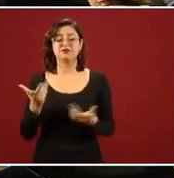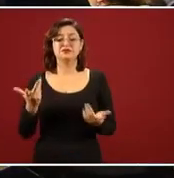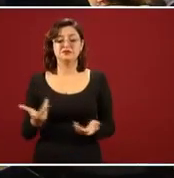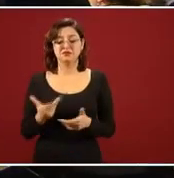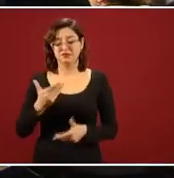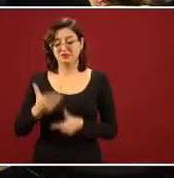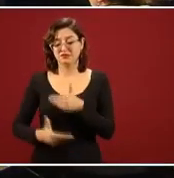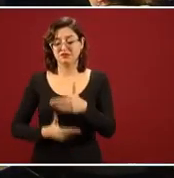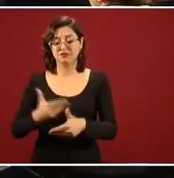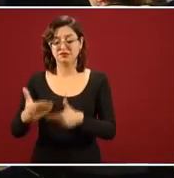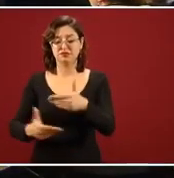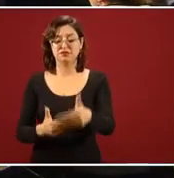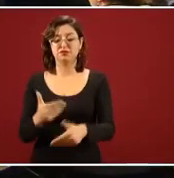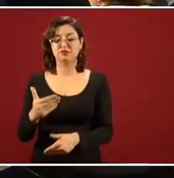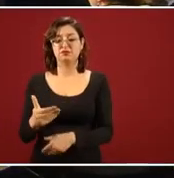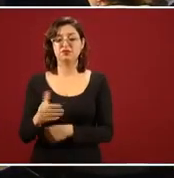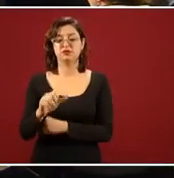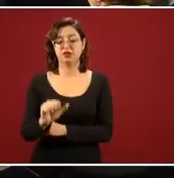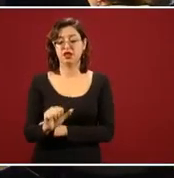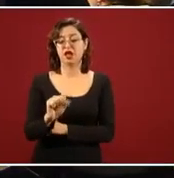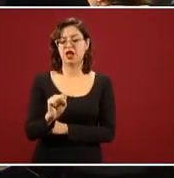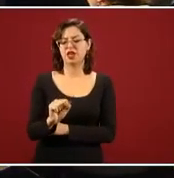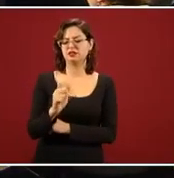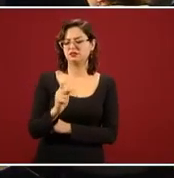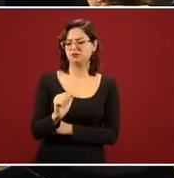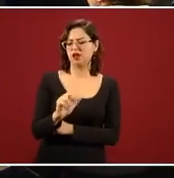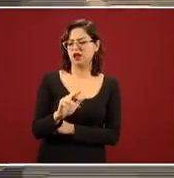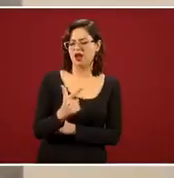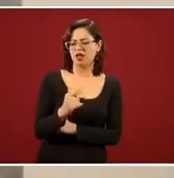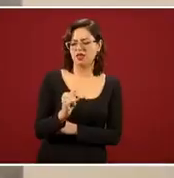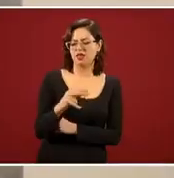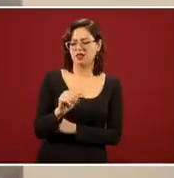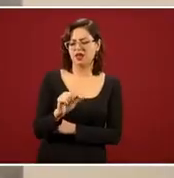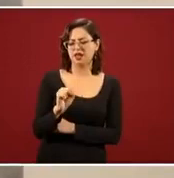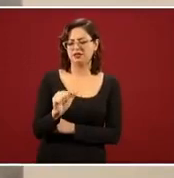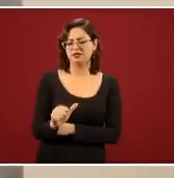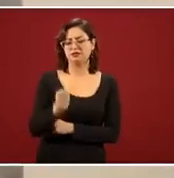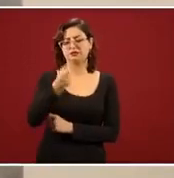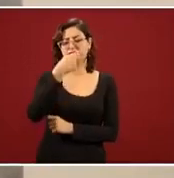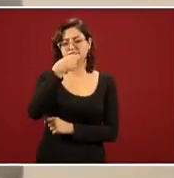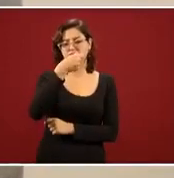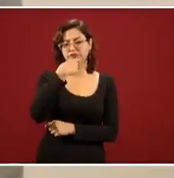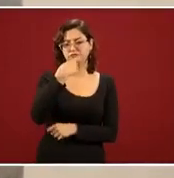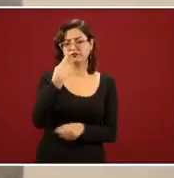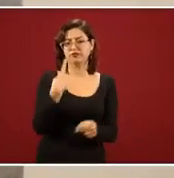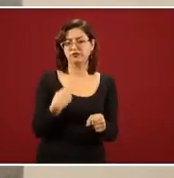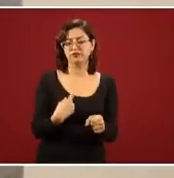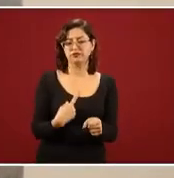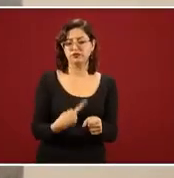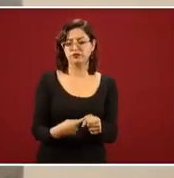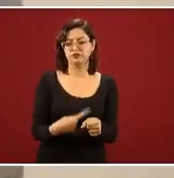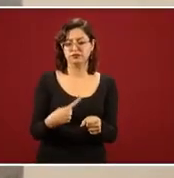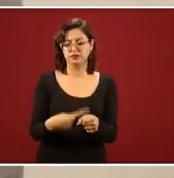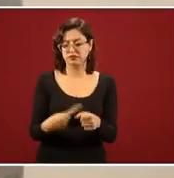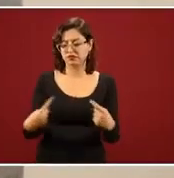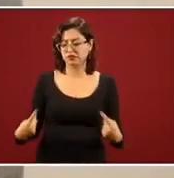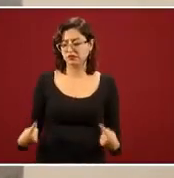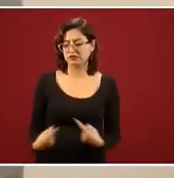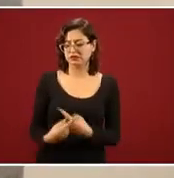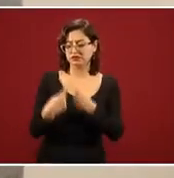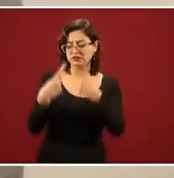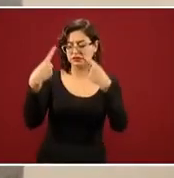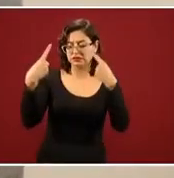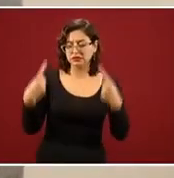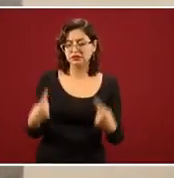la asparaginasa, la cual está descrita en la literatura internacional como posible y los padres, quienes